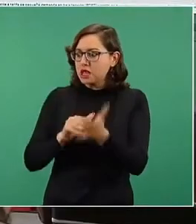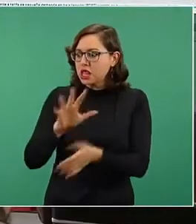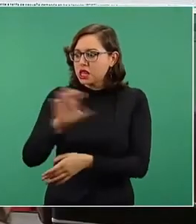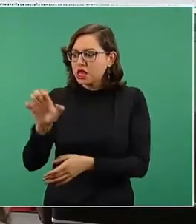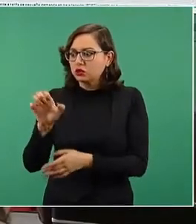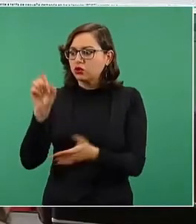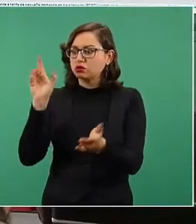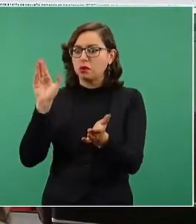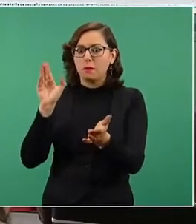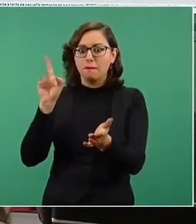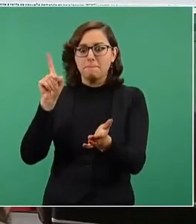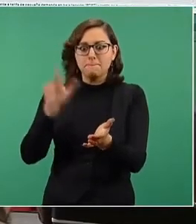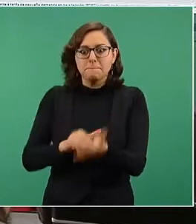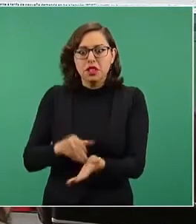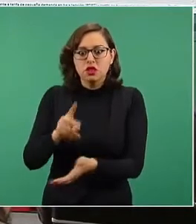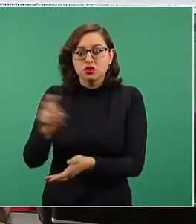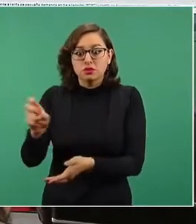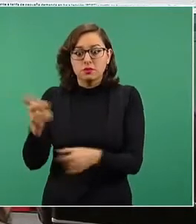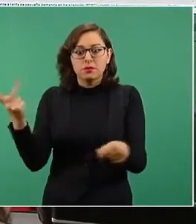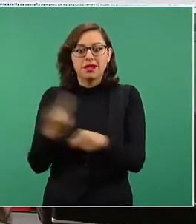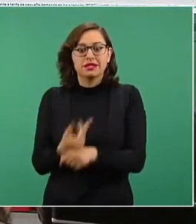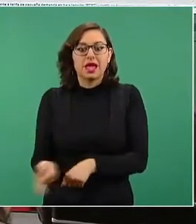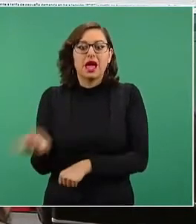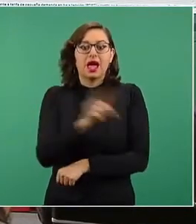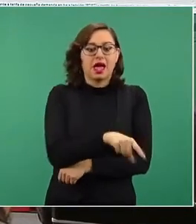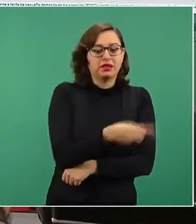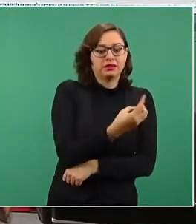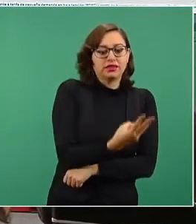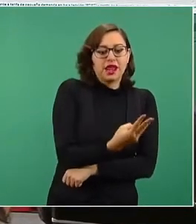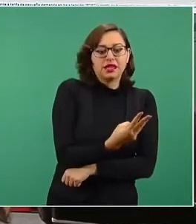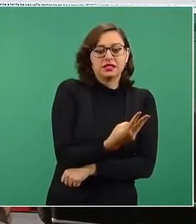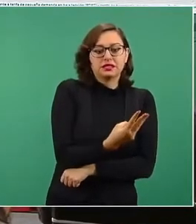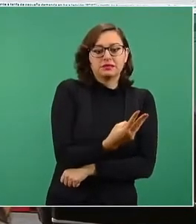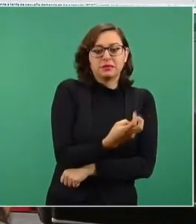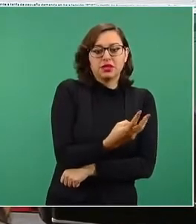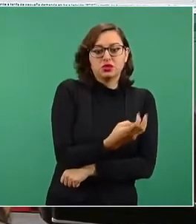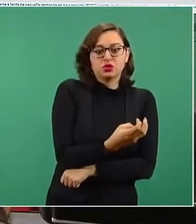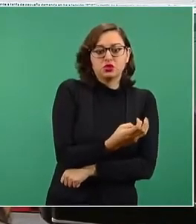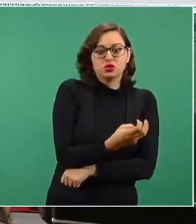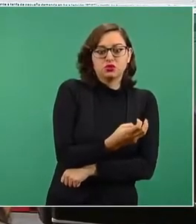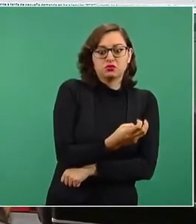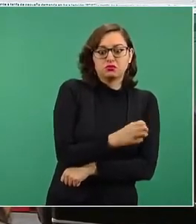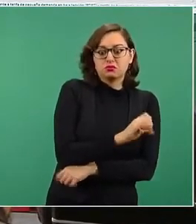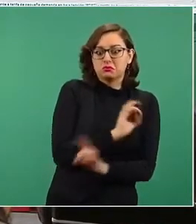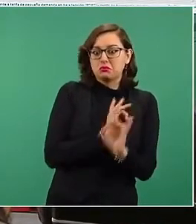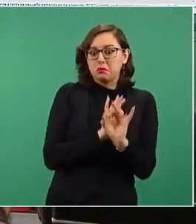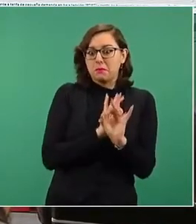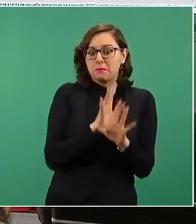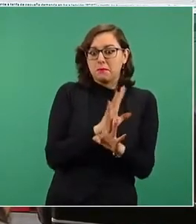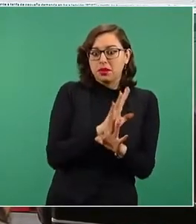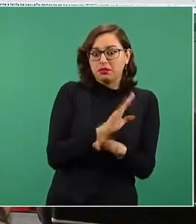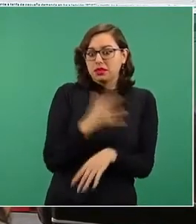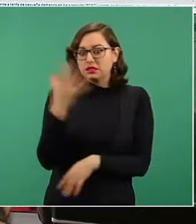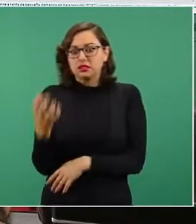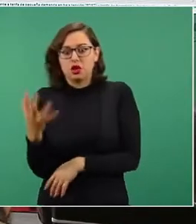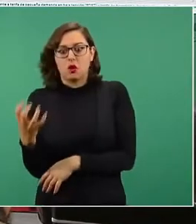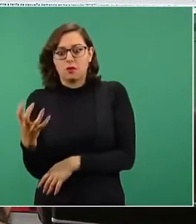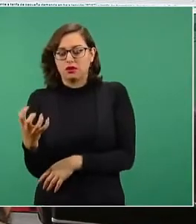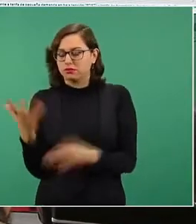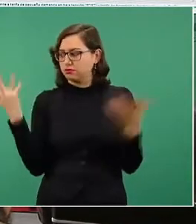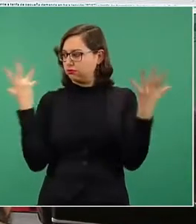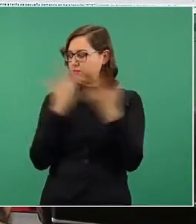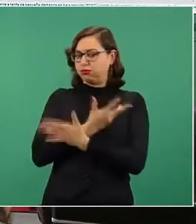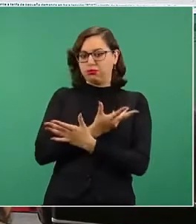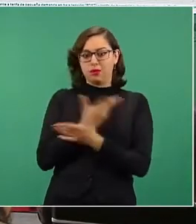de ese 3.1 a ese 5.2. Eso pagaría un hogar sin subsidio. Y eso es lo que paga hoy, de hecho.